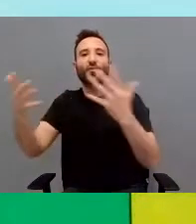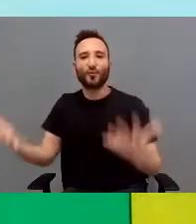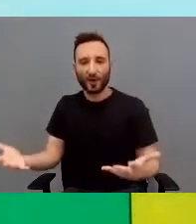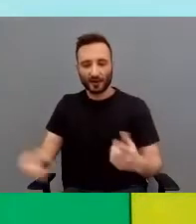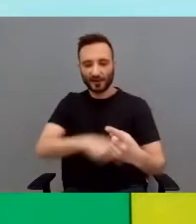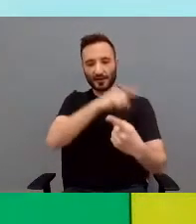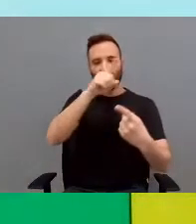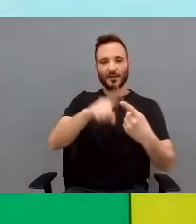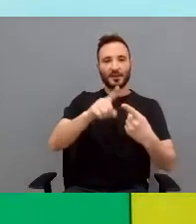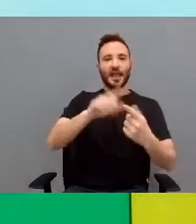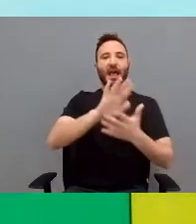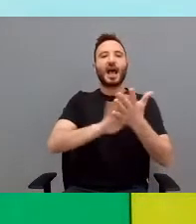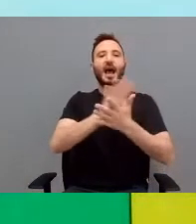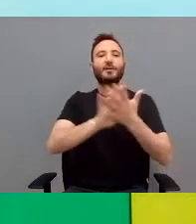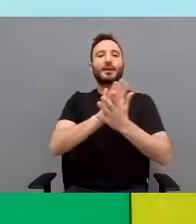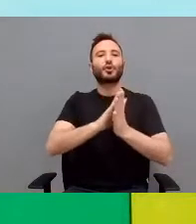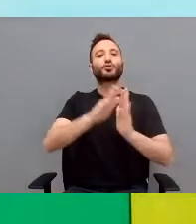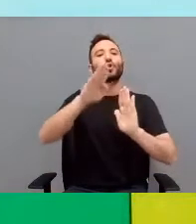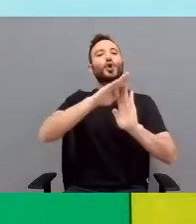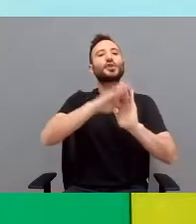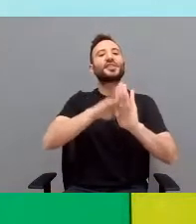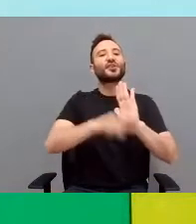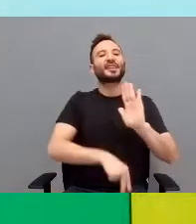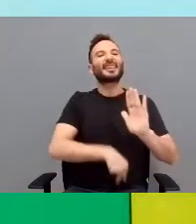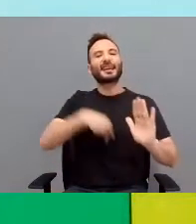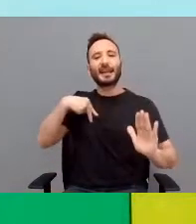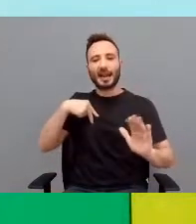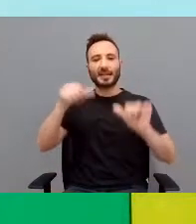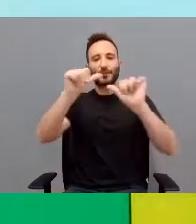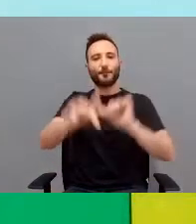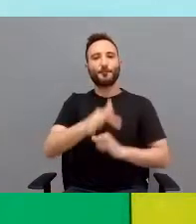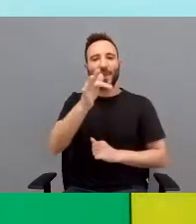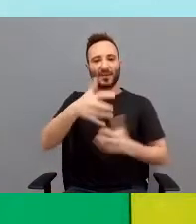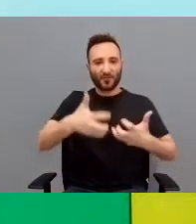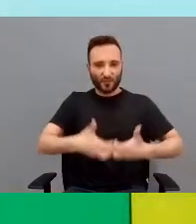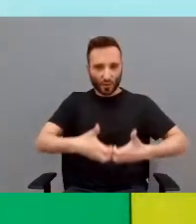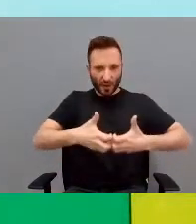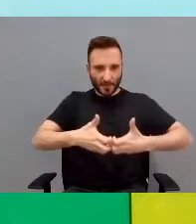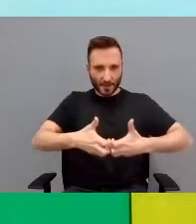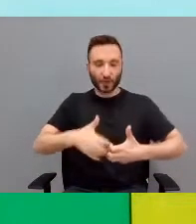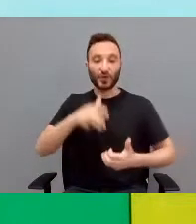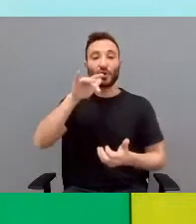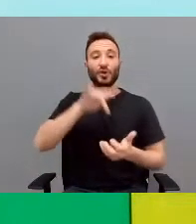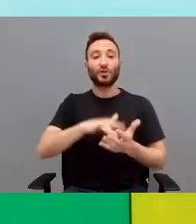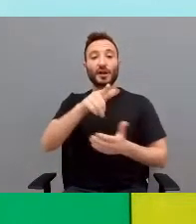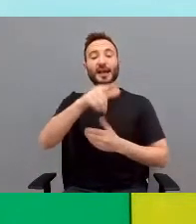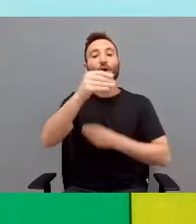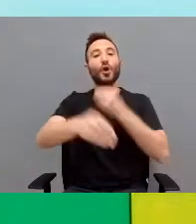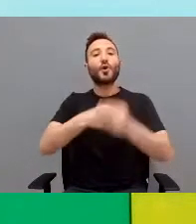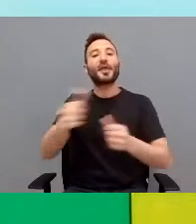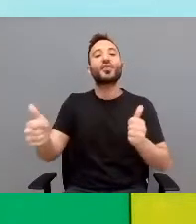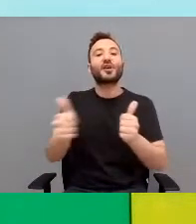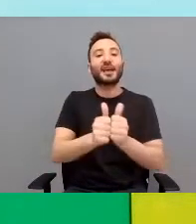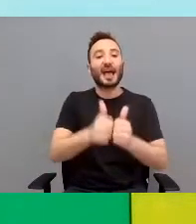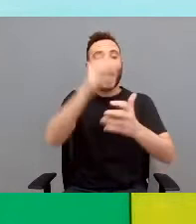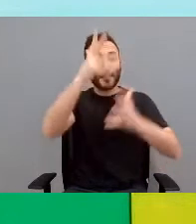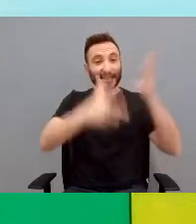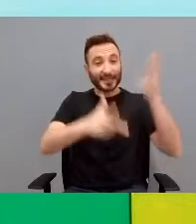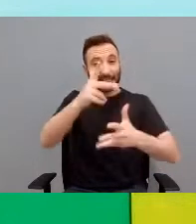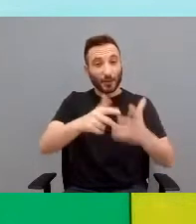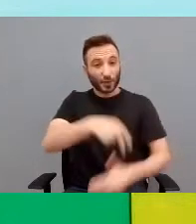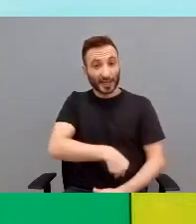Comenzamos con las condiciones generales y el funcionamiento. El programa profesional de operaciones auxiliares de servicios administrativos y